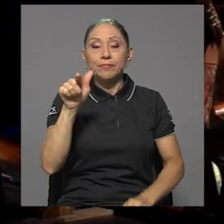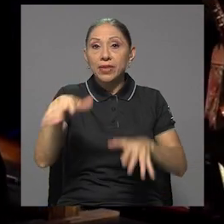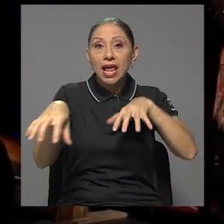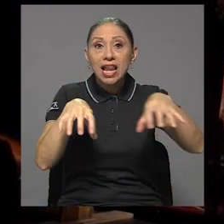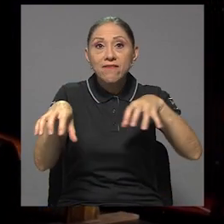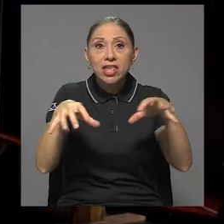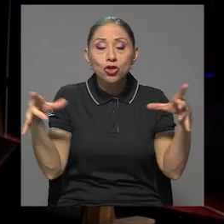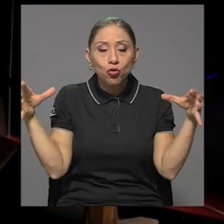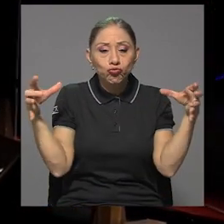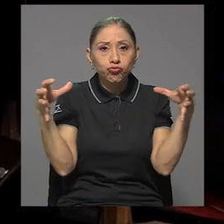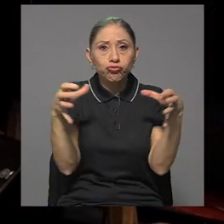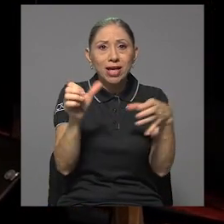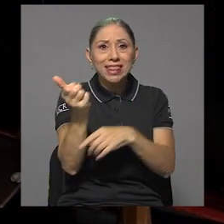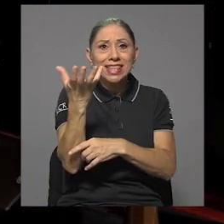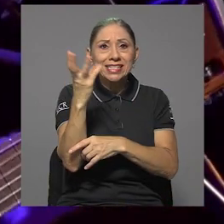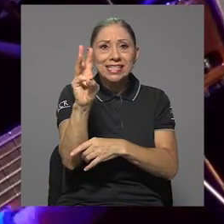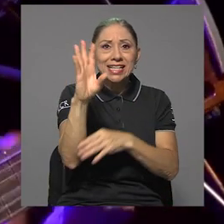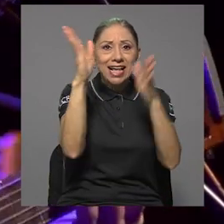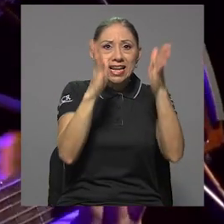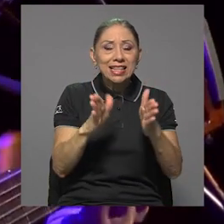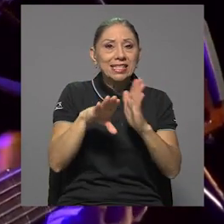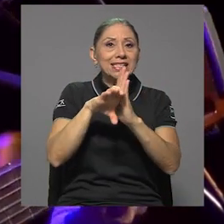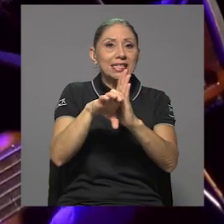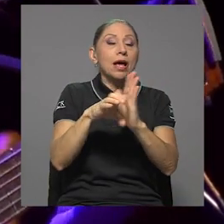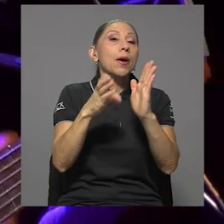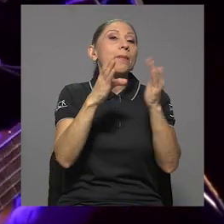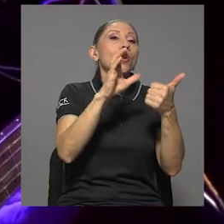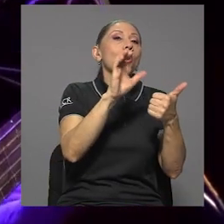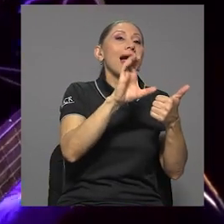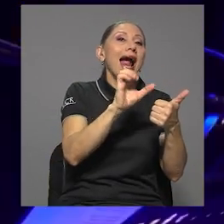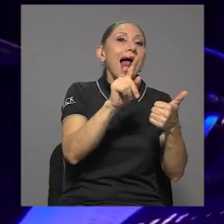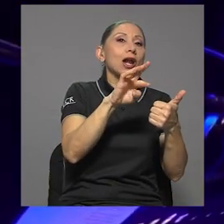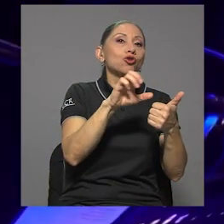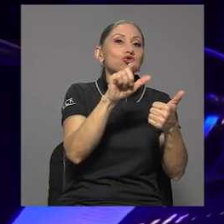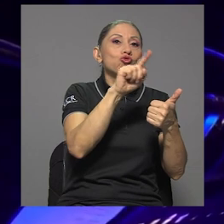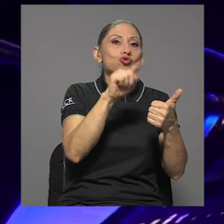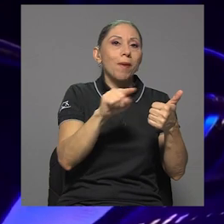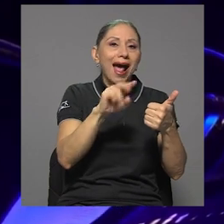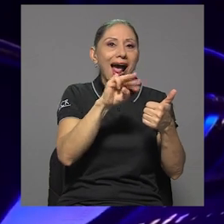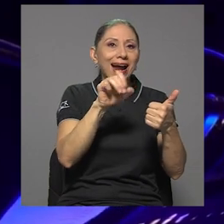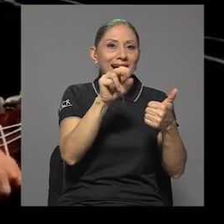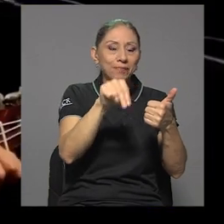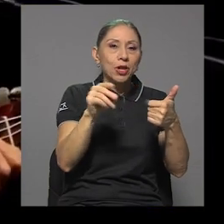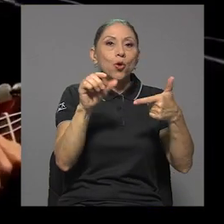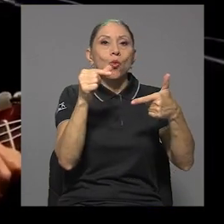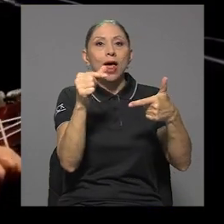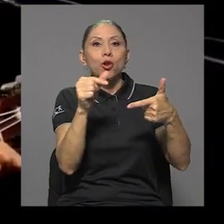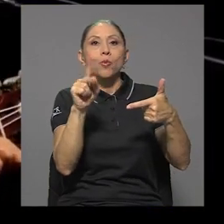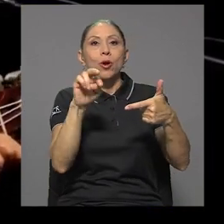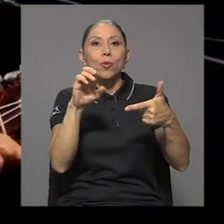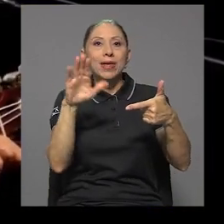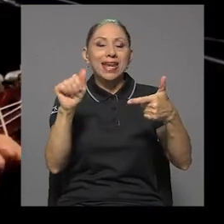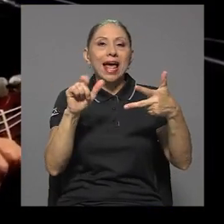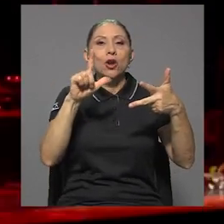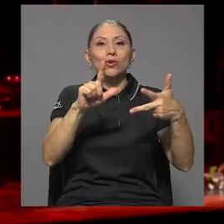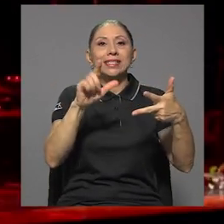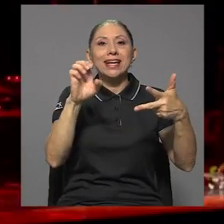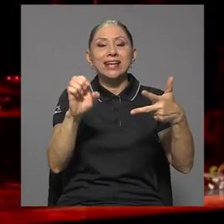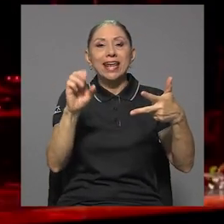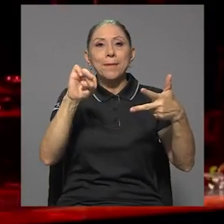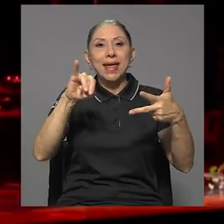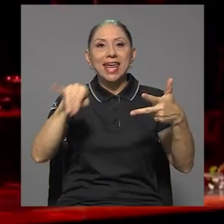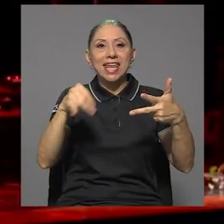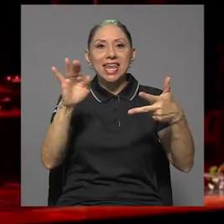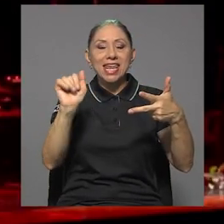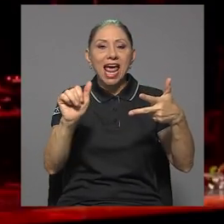un total de 16 artistas, entre ellos Carlos Guzmán, Guadalupe Urbina, Luis Enrique Mejía Godoy y,